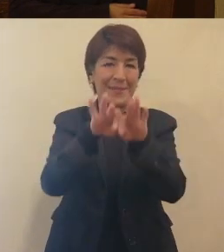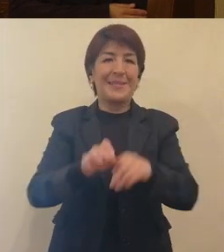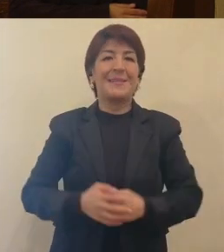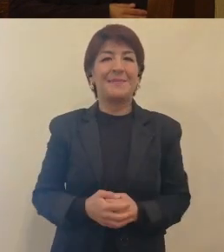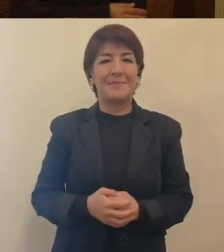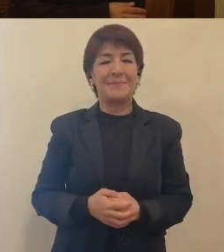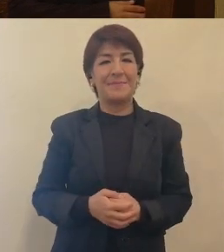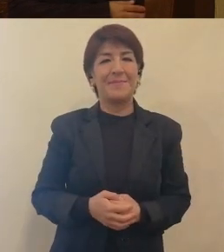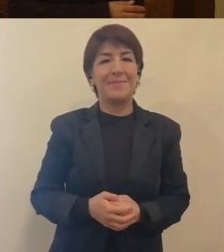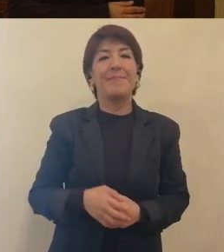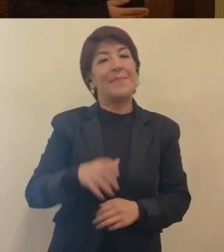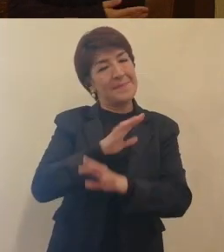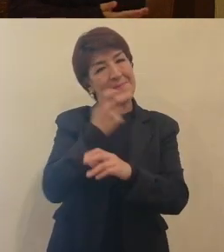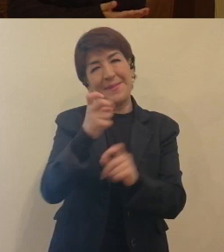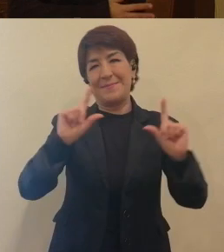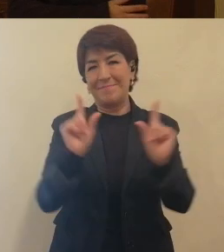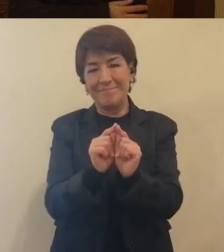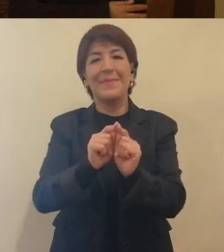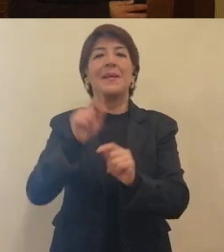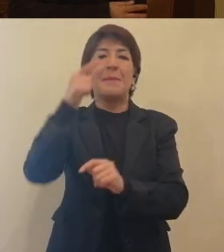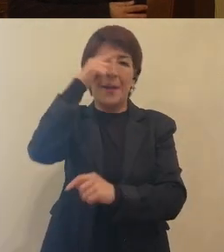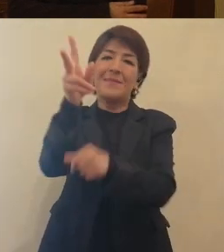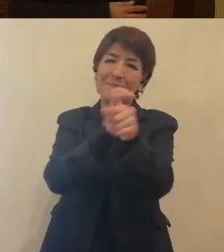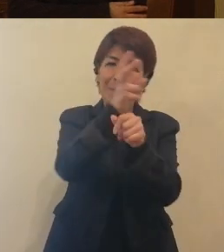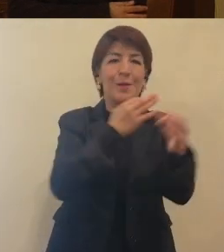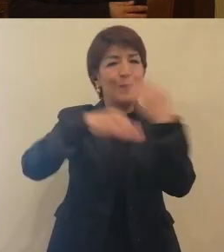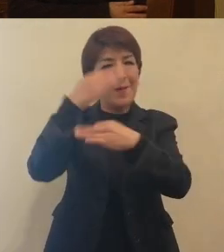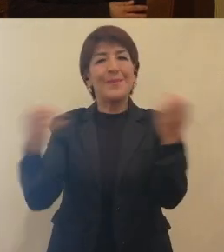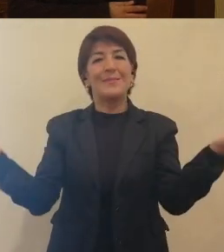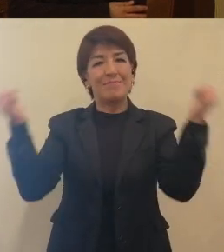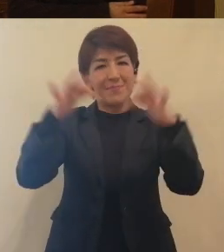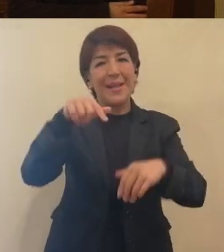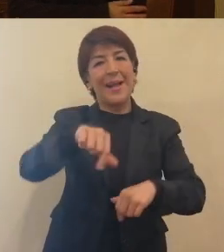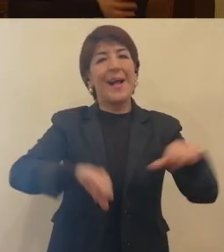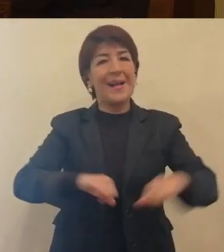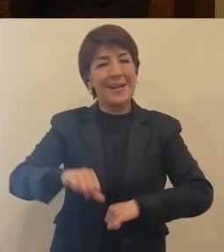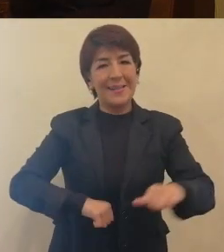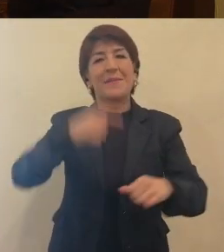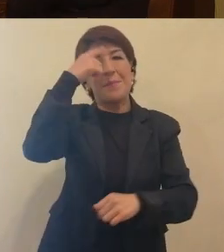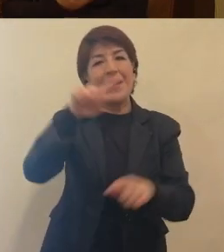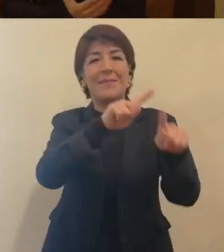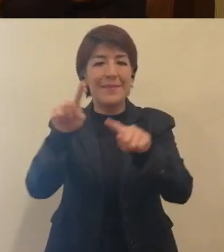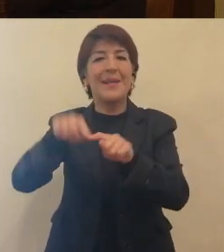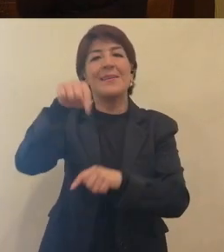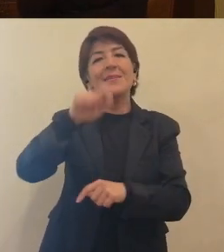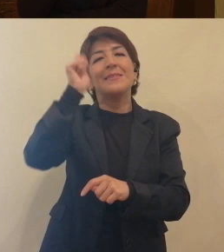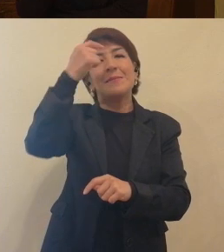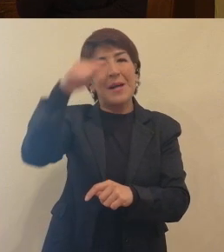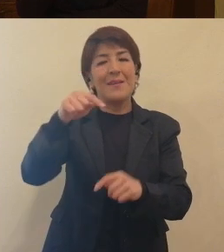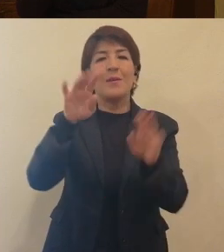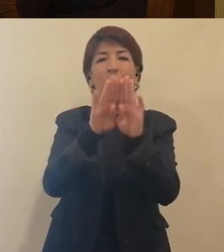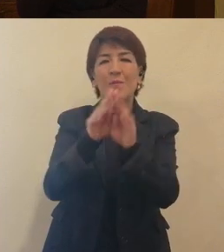¿No? Adriana. Y pues nada, que asistan a las actividades. En realidad, creo que también parte de todo esto es como